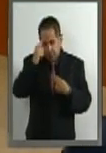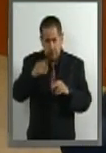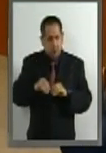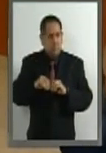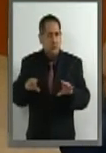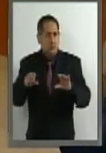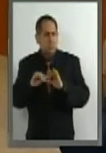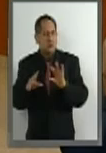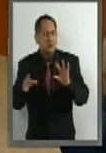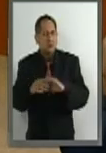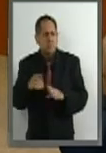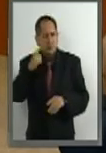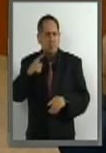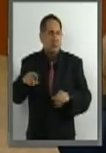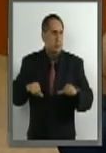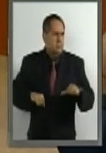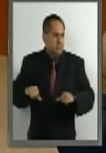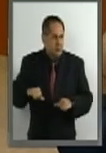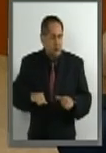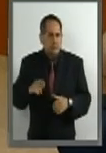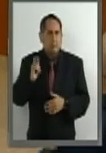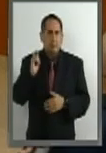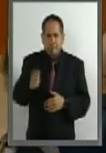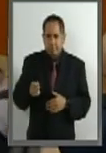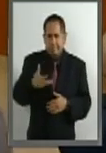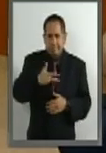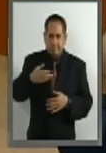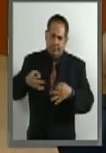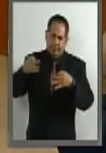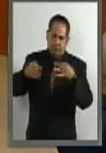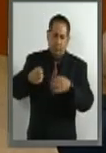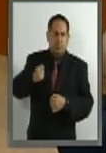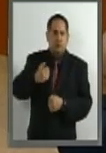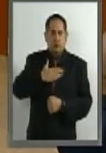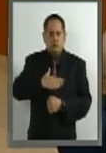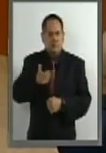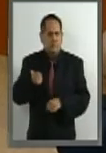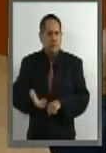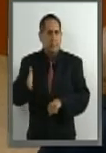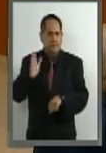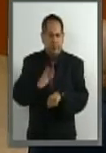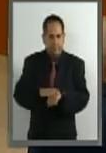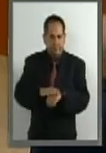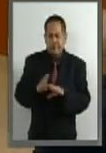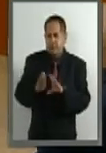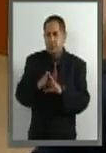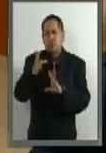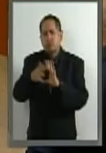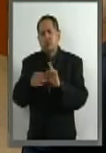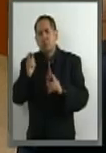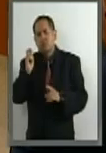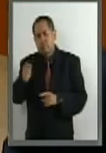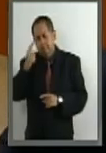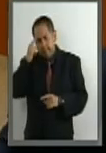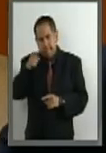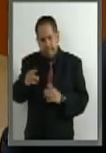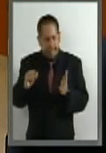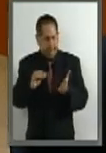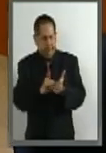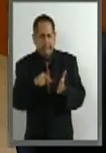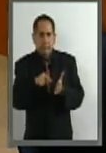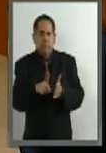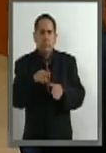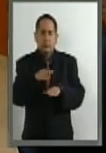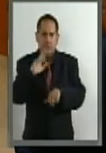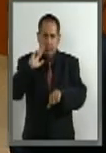desarrollo de la actividad que tendrá el Tribunal de Justicia Administrativa en lo que hace al apartado de